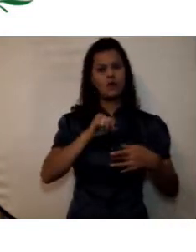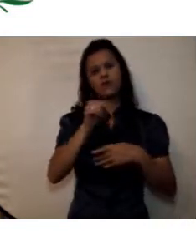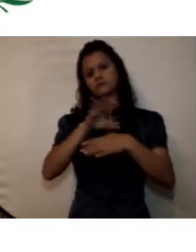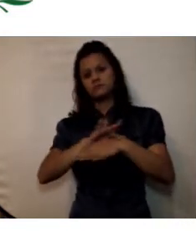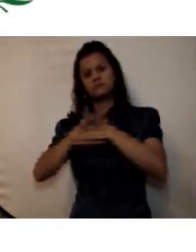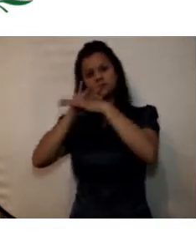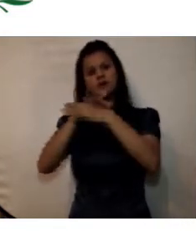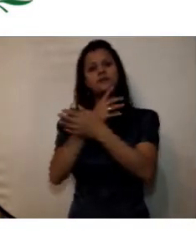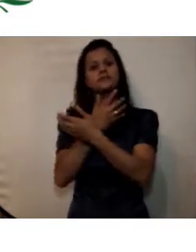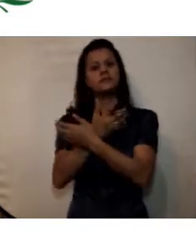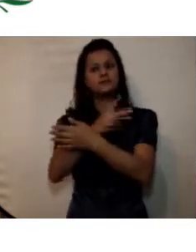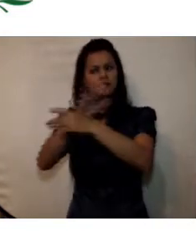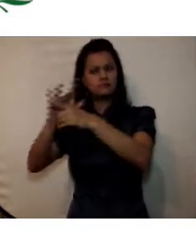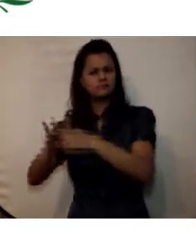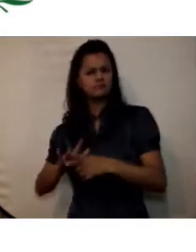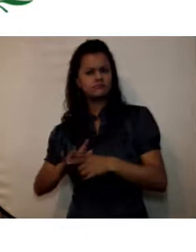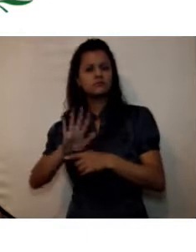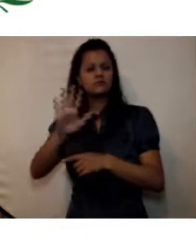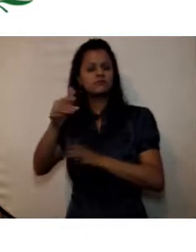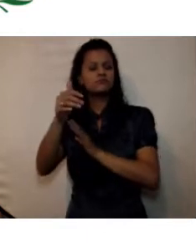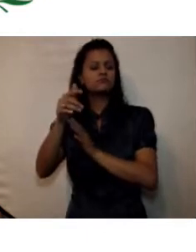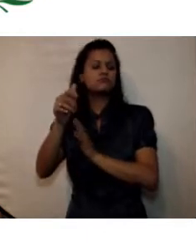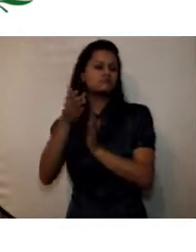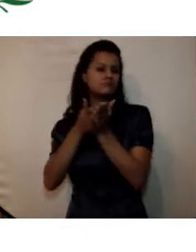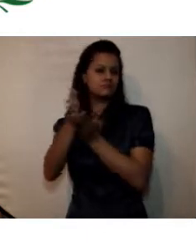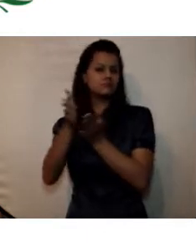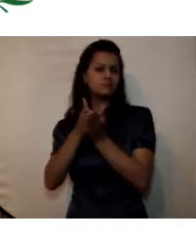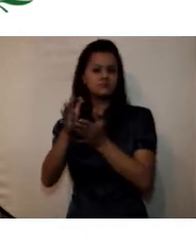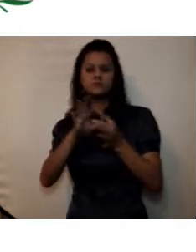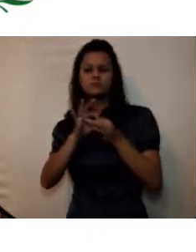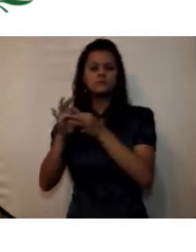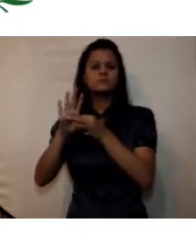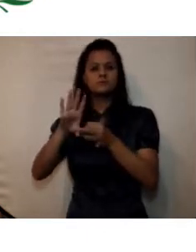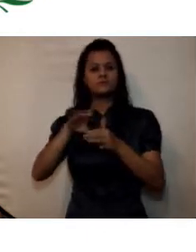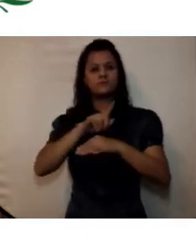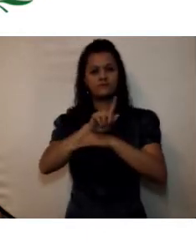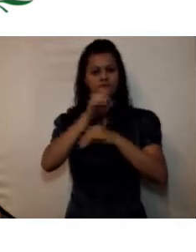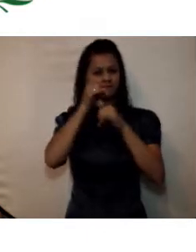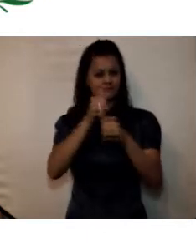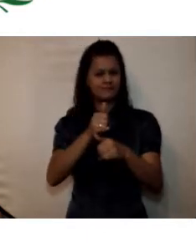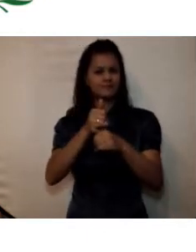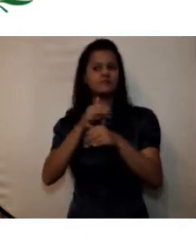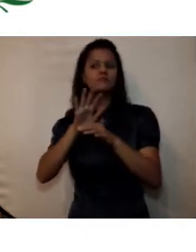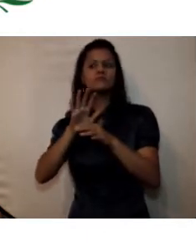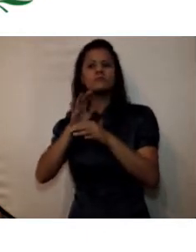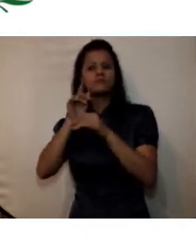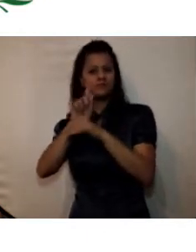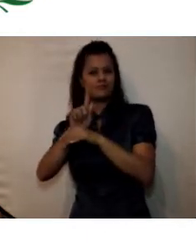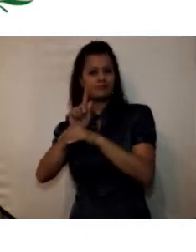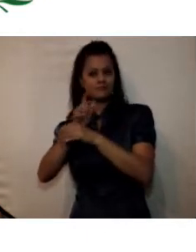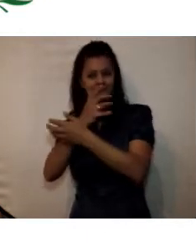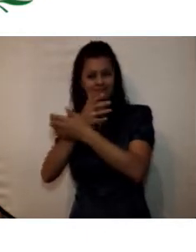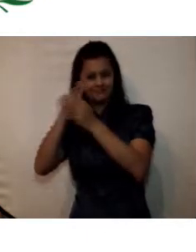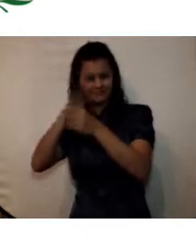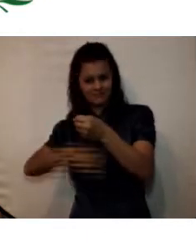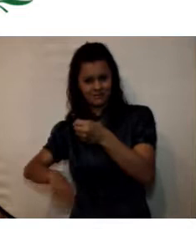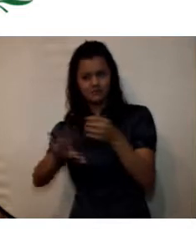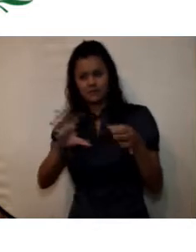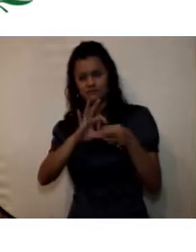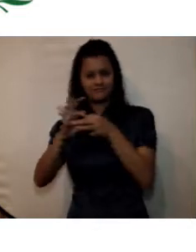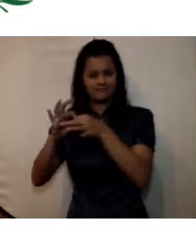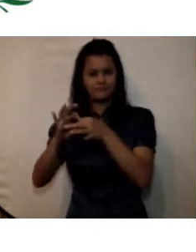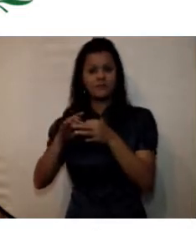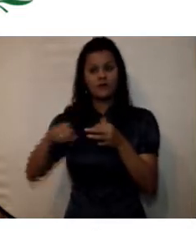aplicadas que es un programa conjunto de las facultades de ingeniería y ciencias básicas de estos programas tres